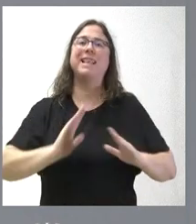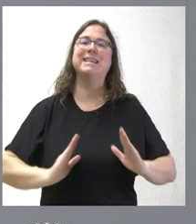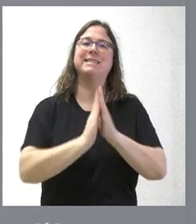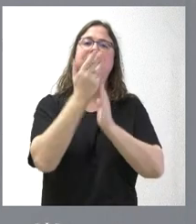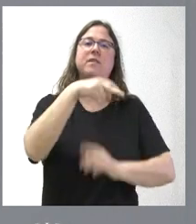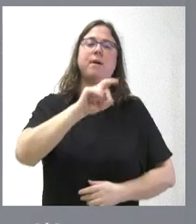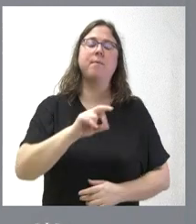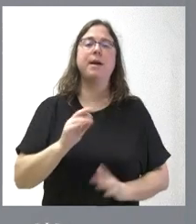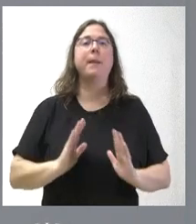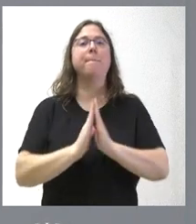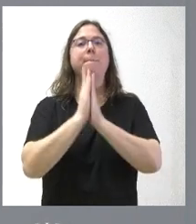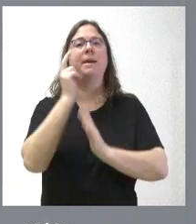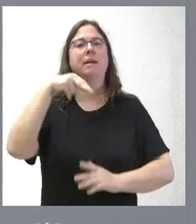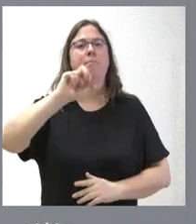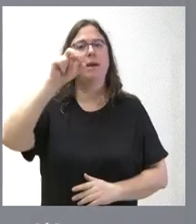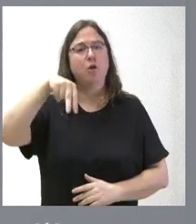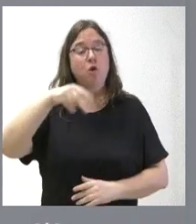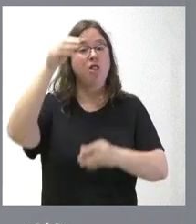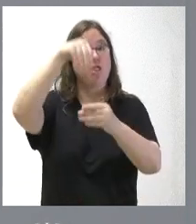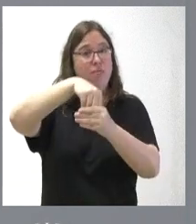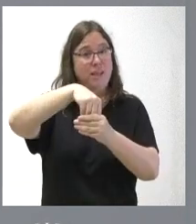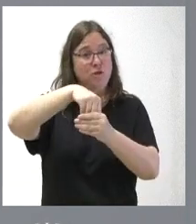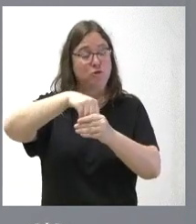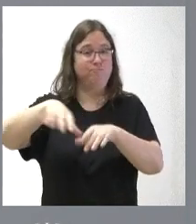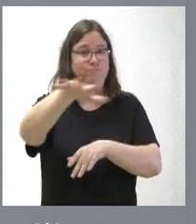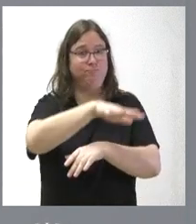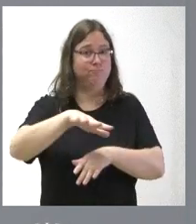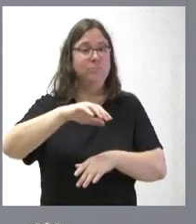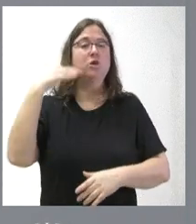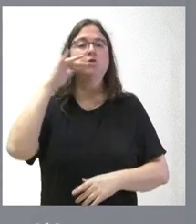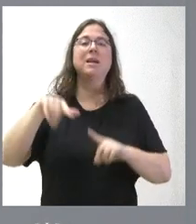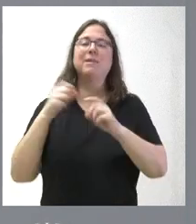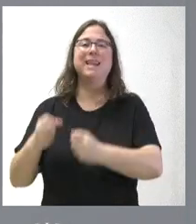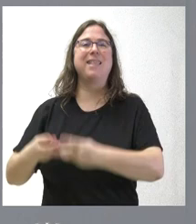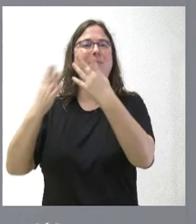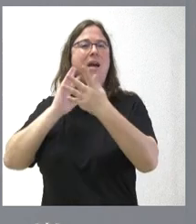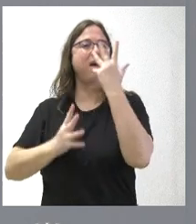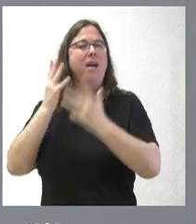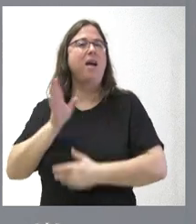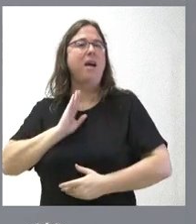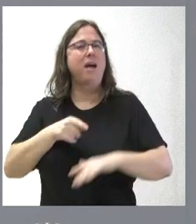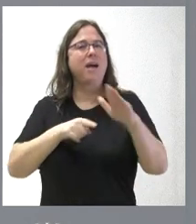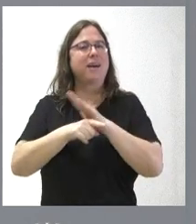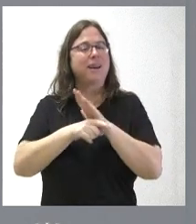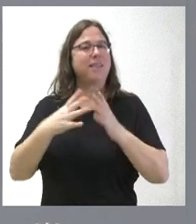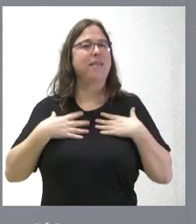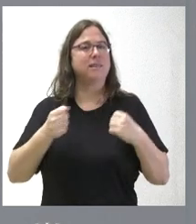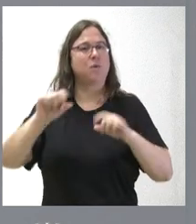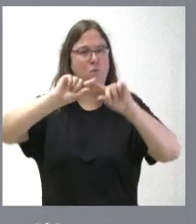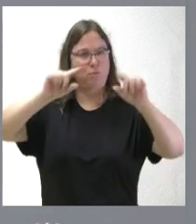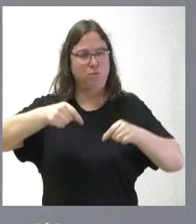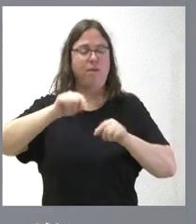Virgen del Mirón dentro del Complejo Asistencial de Soria, así como al edificio administrativo de la antigua Gerencia de Salud en la provincia de Soria.